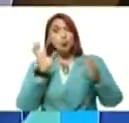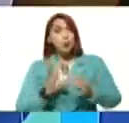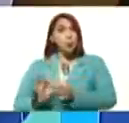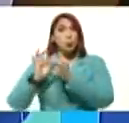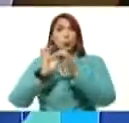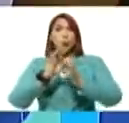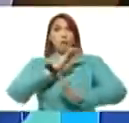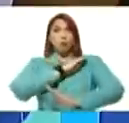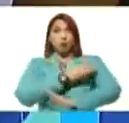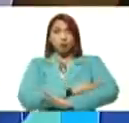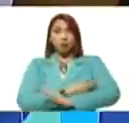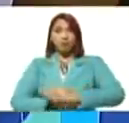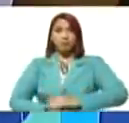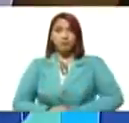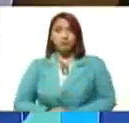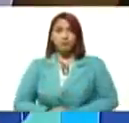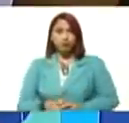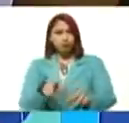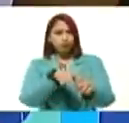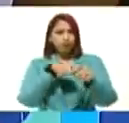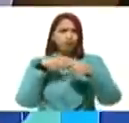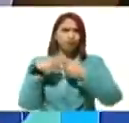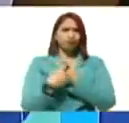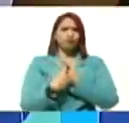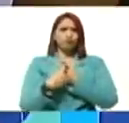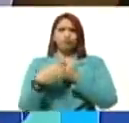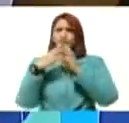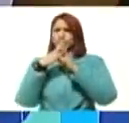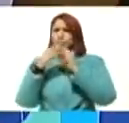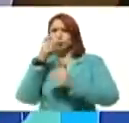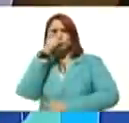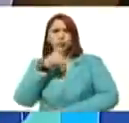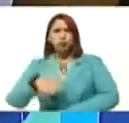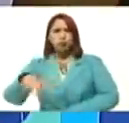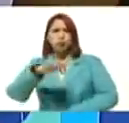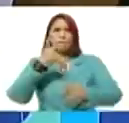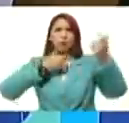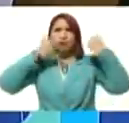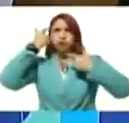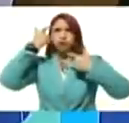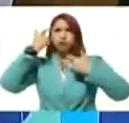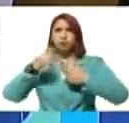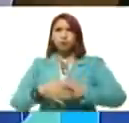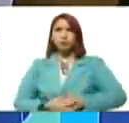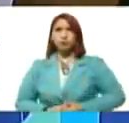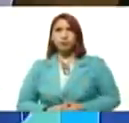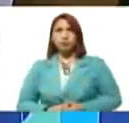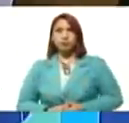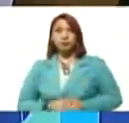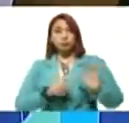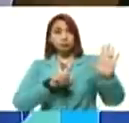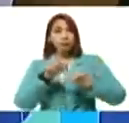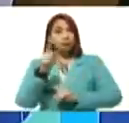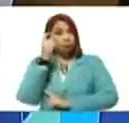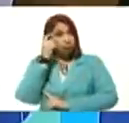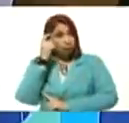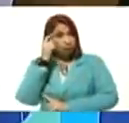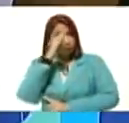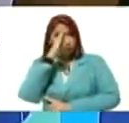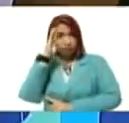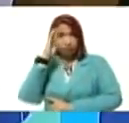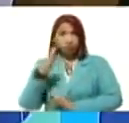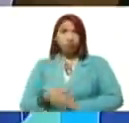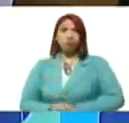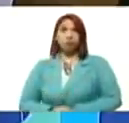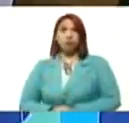de fuerzas, del gran polo patriótico y de todo el pueblo chavista. 61 días, Diosdado Cabello,